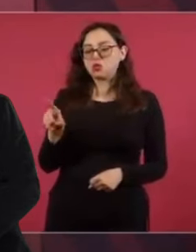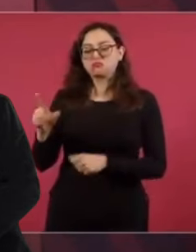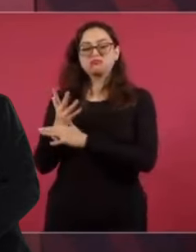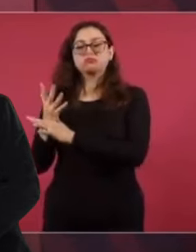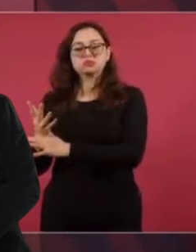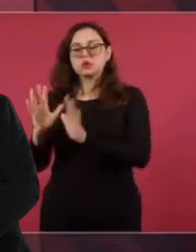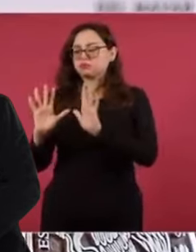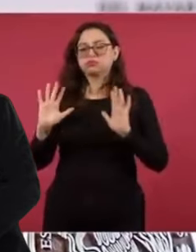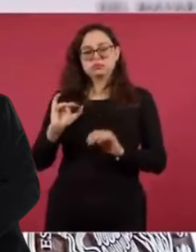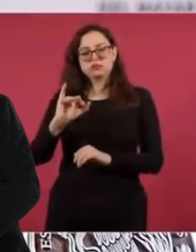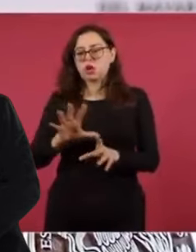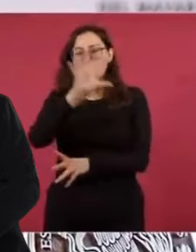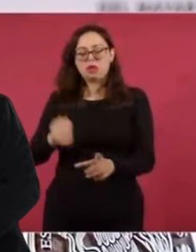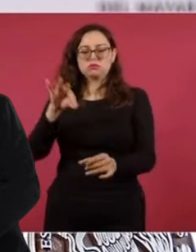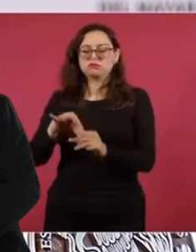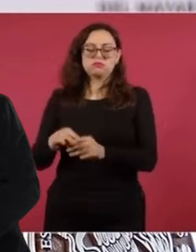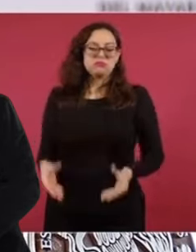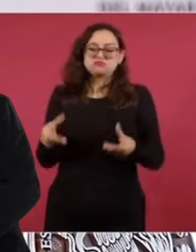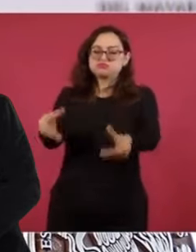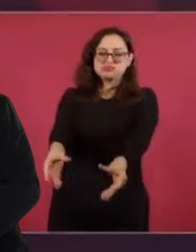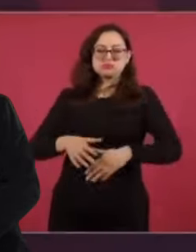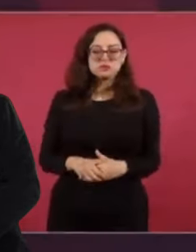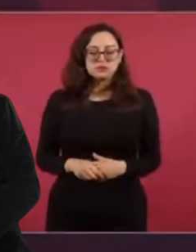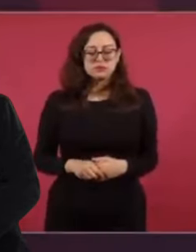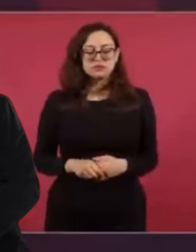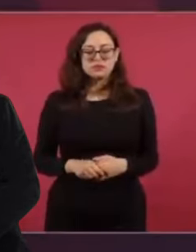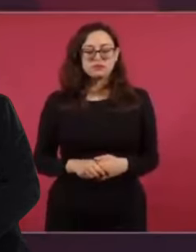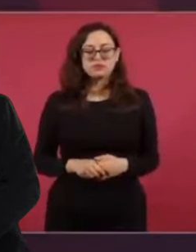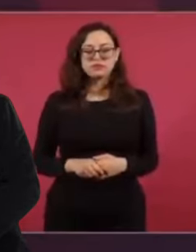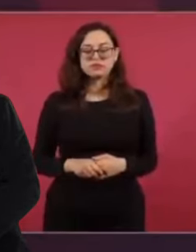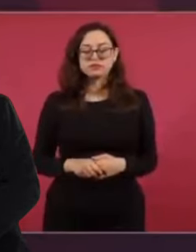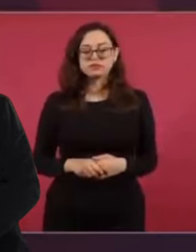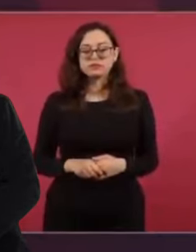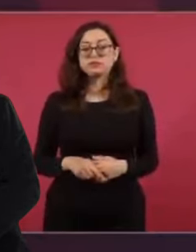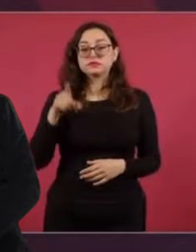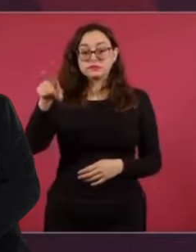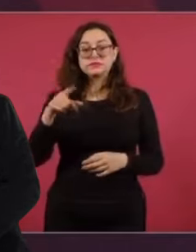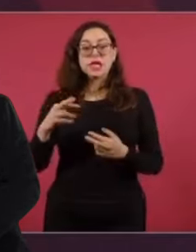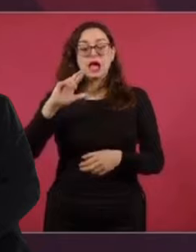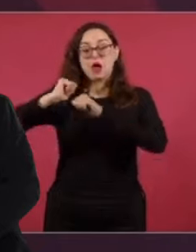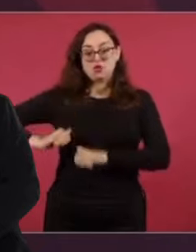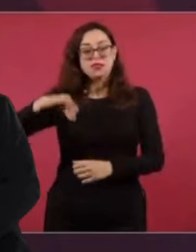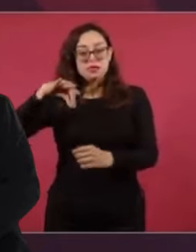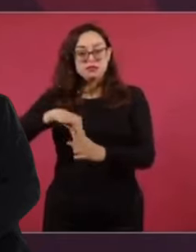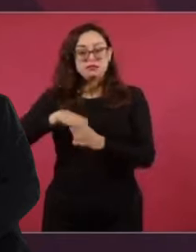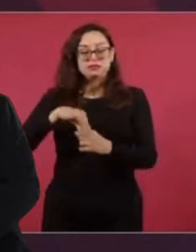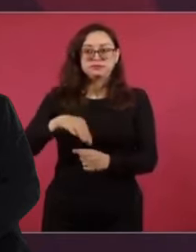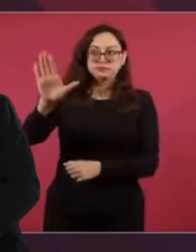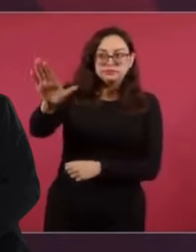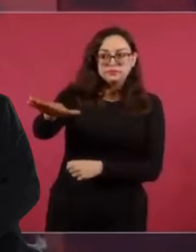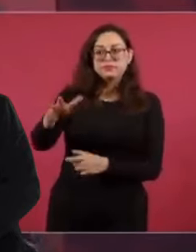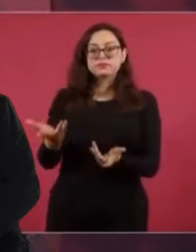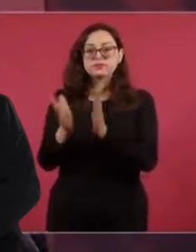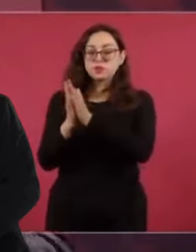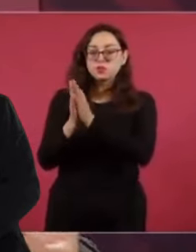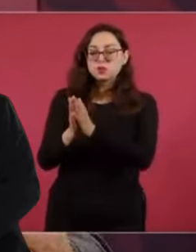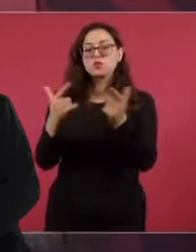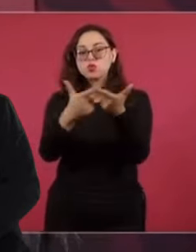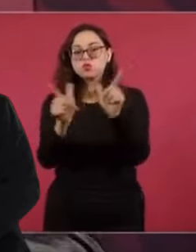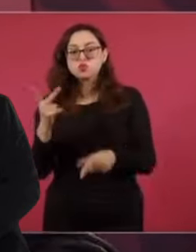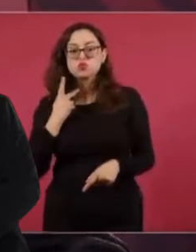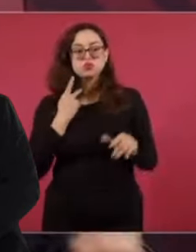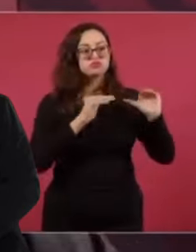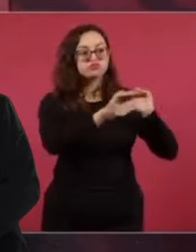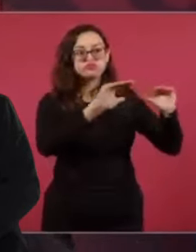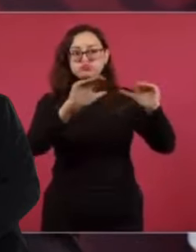las actas. Está pidiendo al órgano electoral correspondiente que convoque a los partidos,